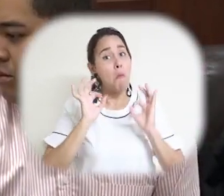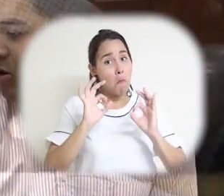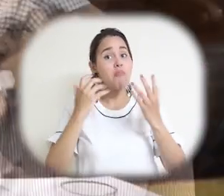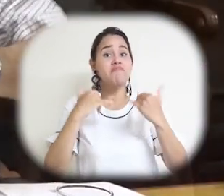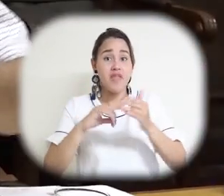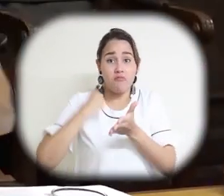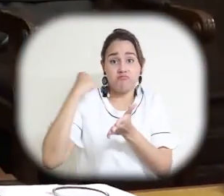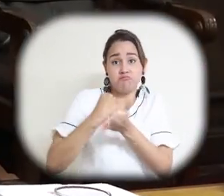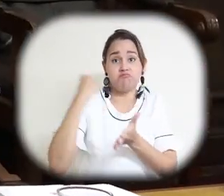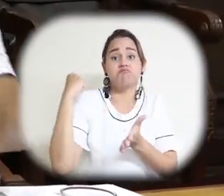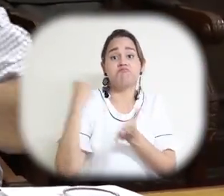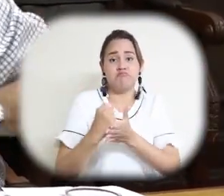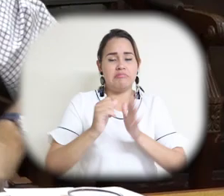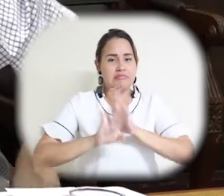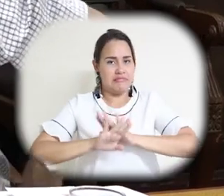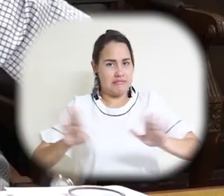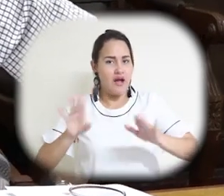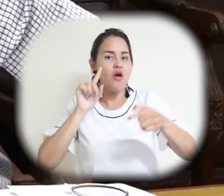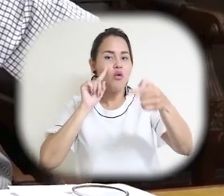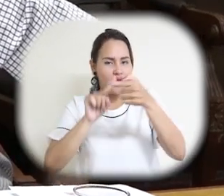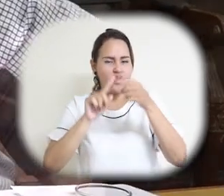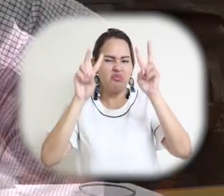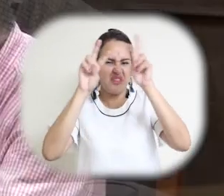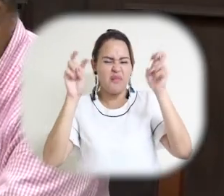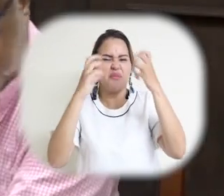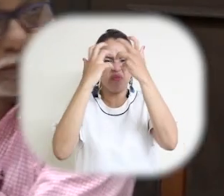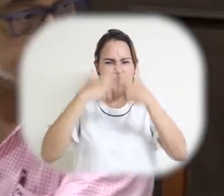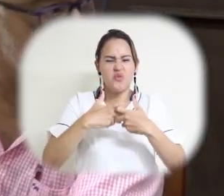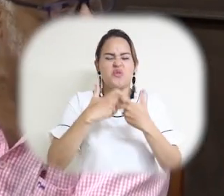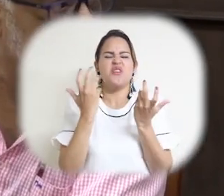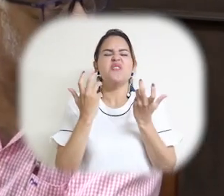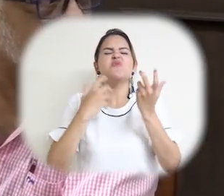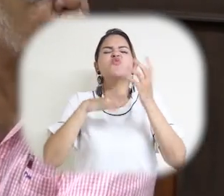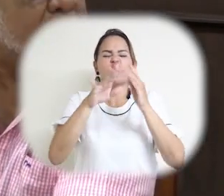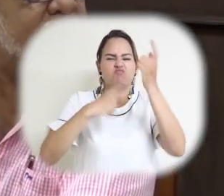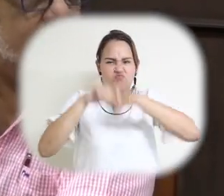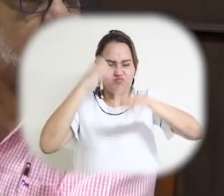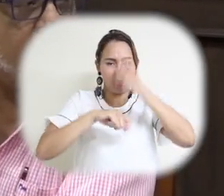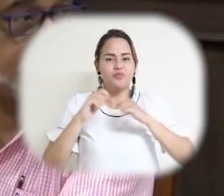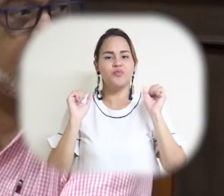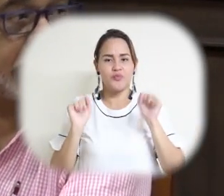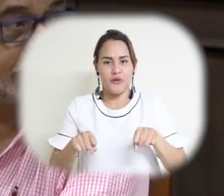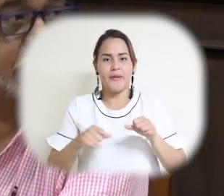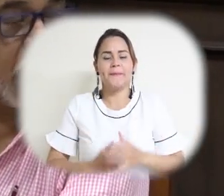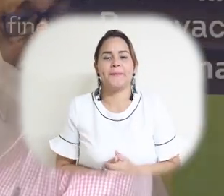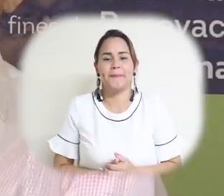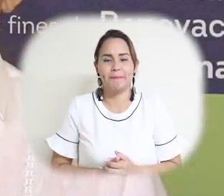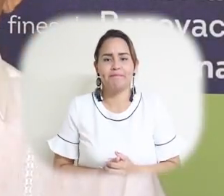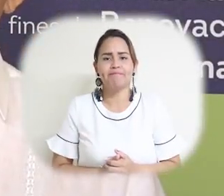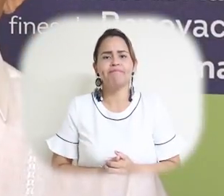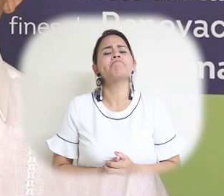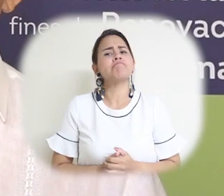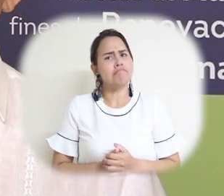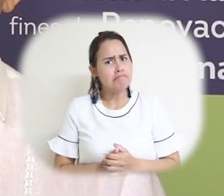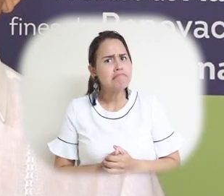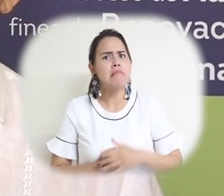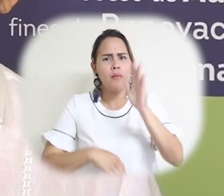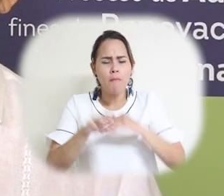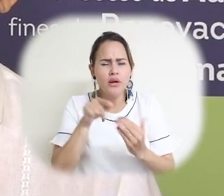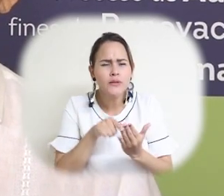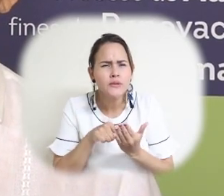obtuvo la patente de invención por parte de la Superintendencia de Industria y Comercio. Ese tema de las proteínas, fabuloso, ahí lo pudimos